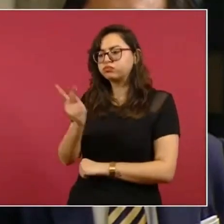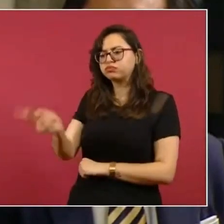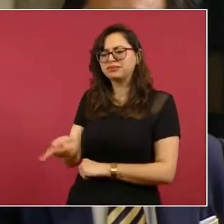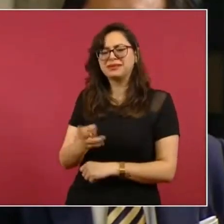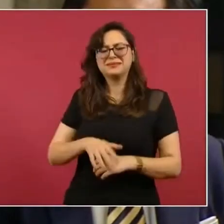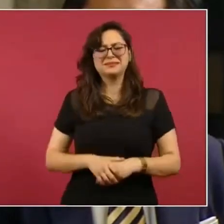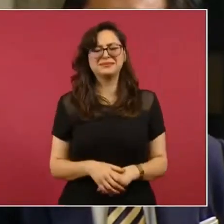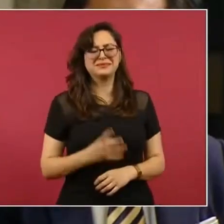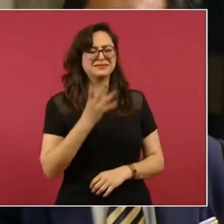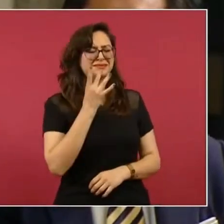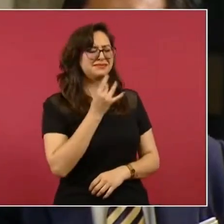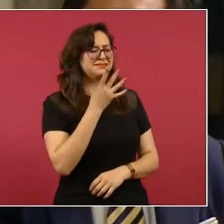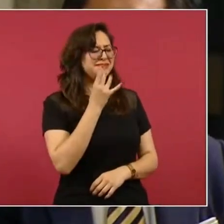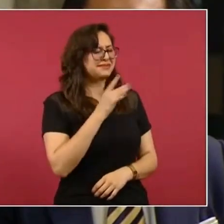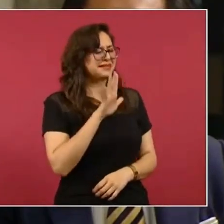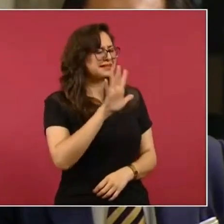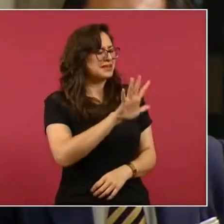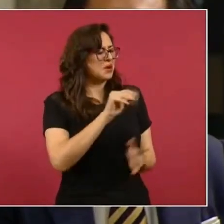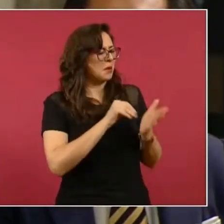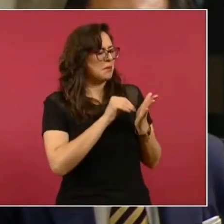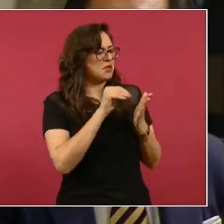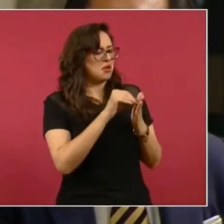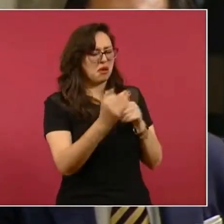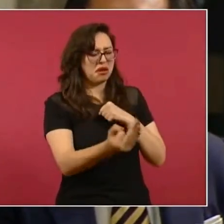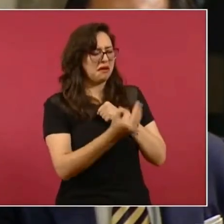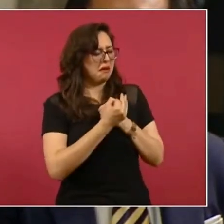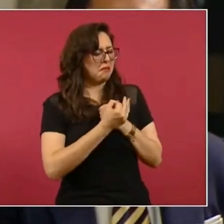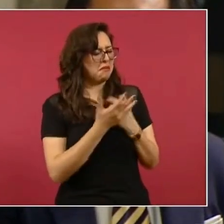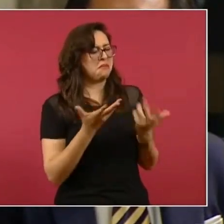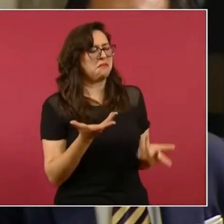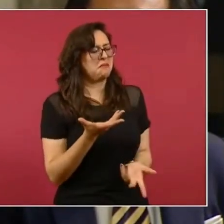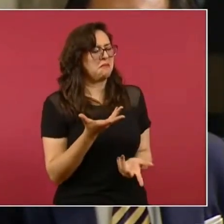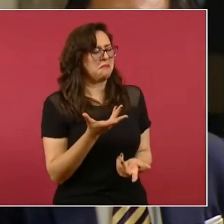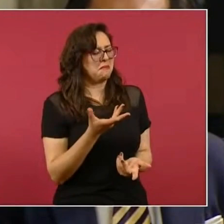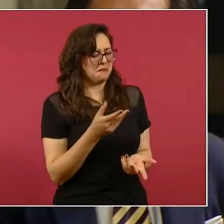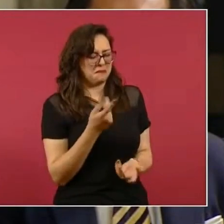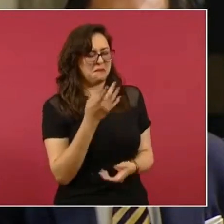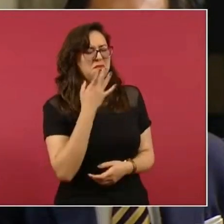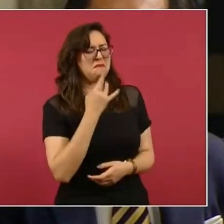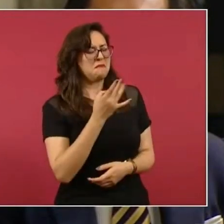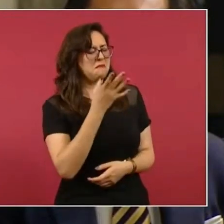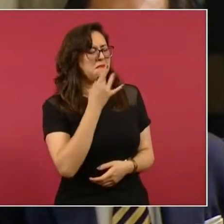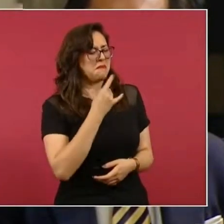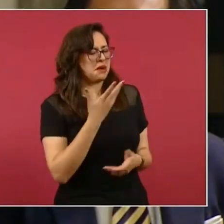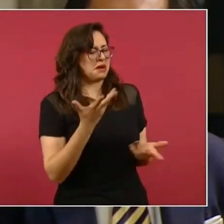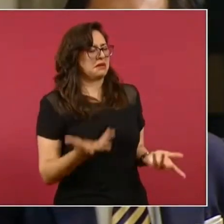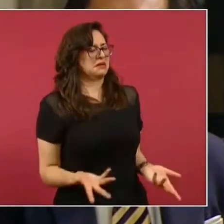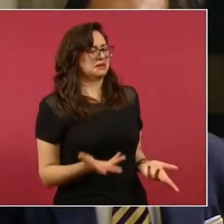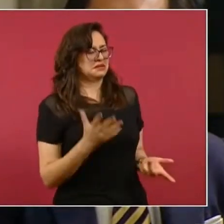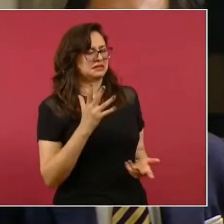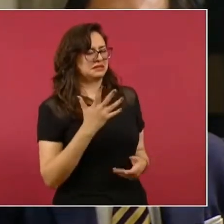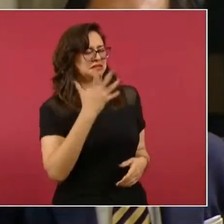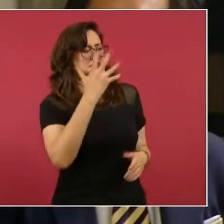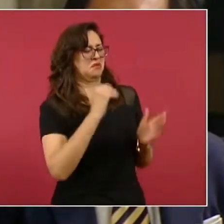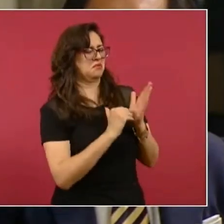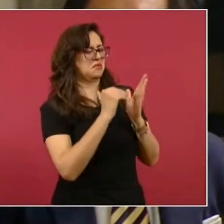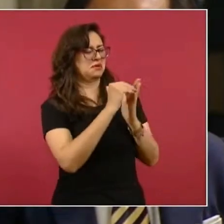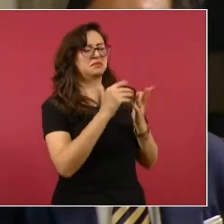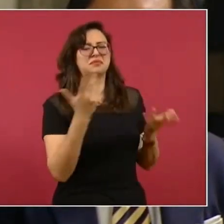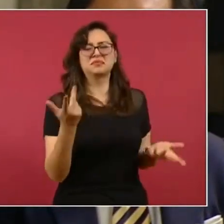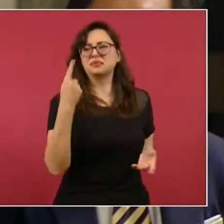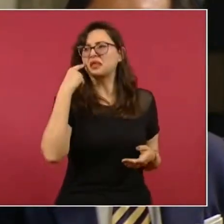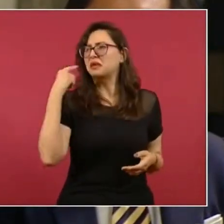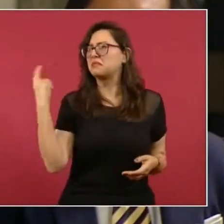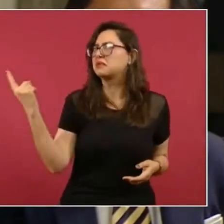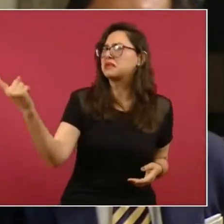cinco millones, literal. Pues no es mucho, porque además hay 60 senadores o legisladores que